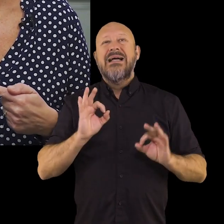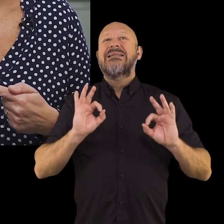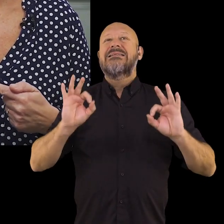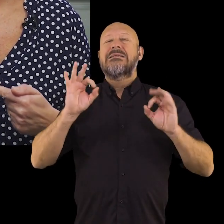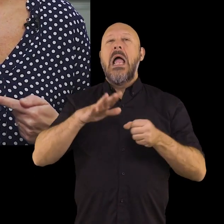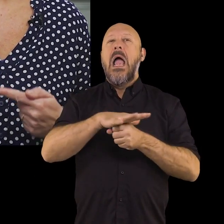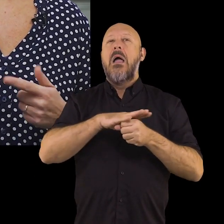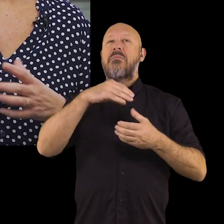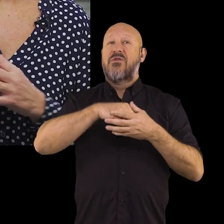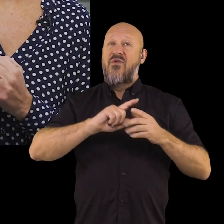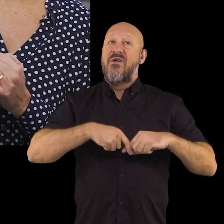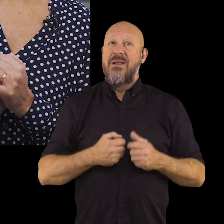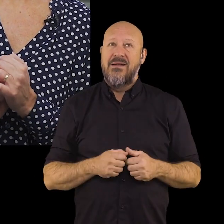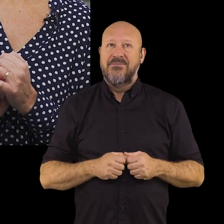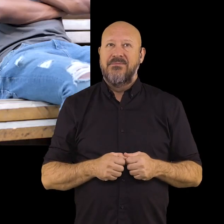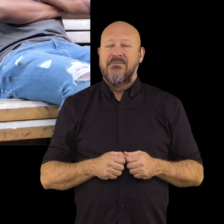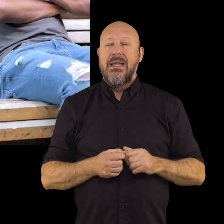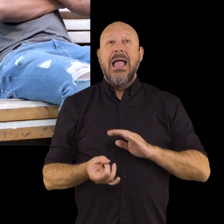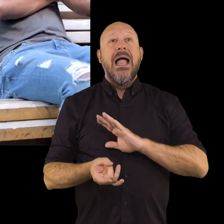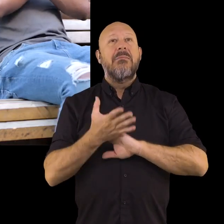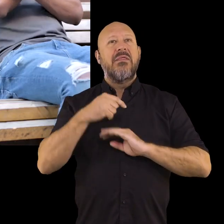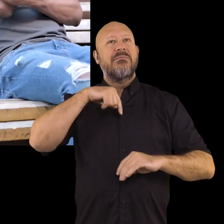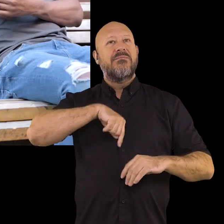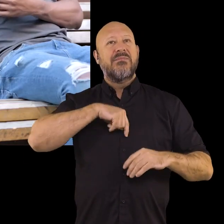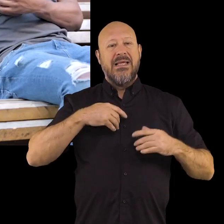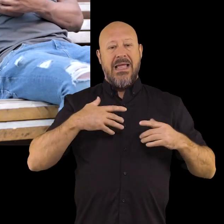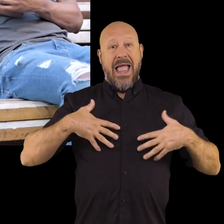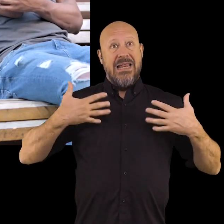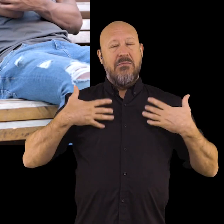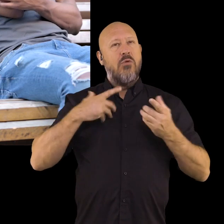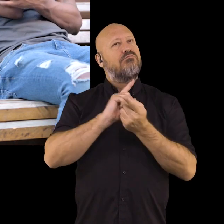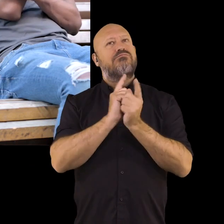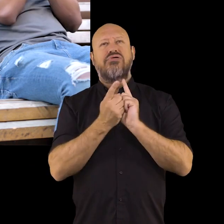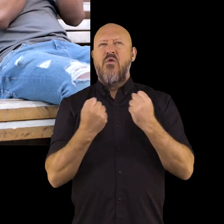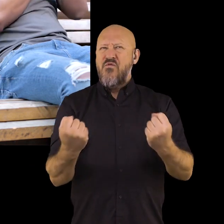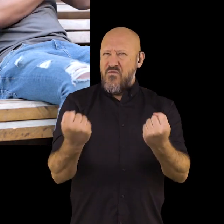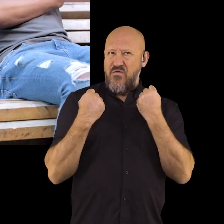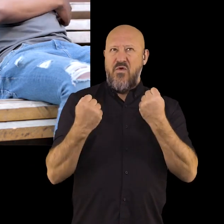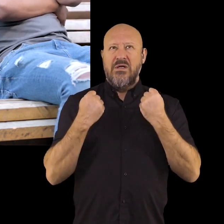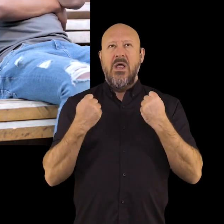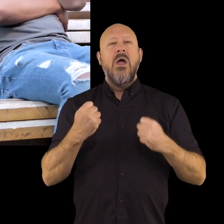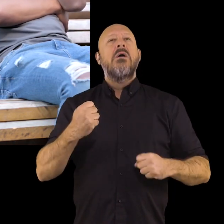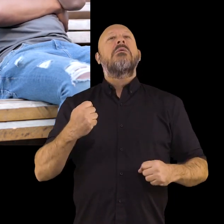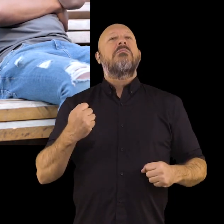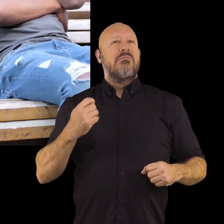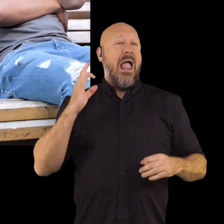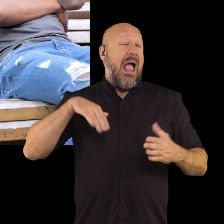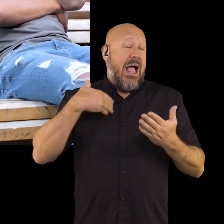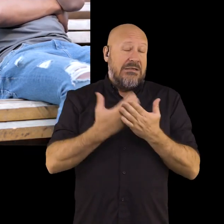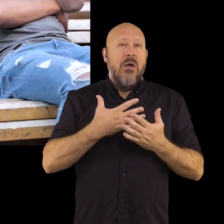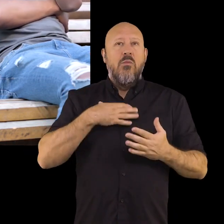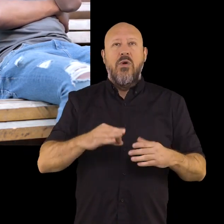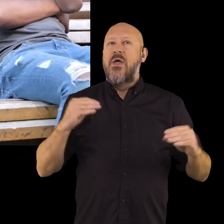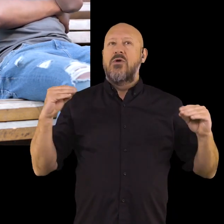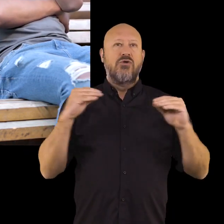especialmente en el ámbito familiar. Aparecen alteraciones del estado de ánimo bruscas, intensas